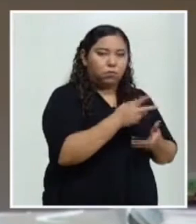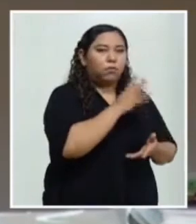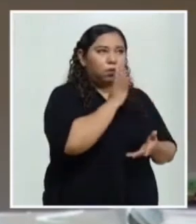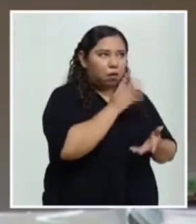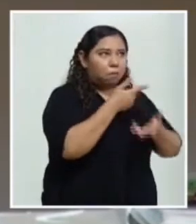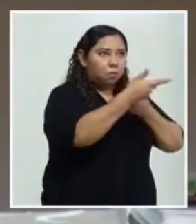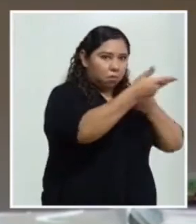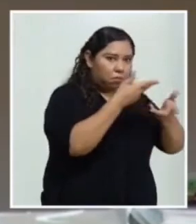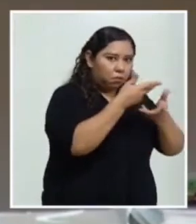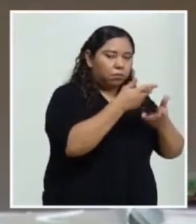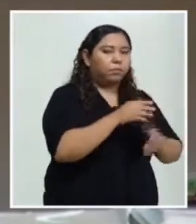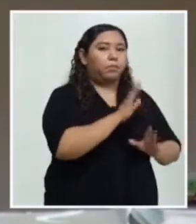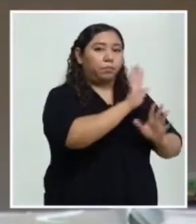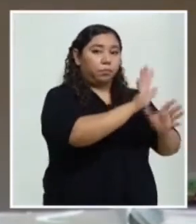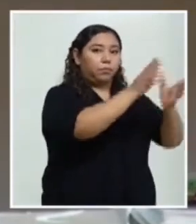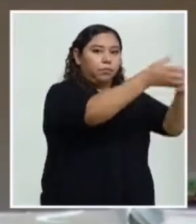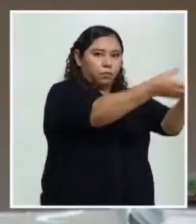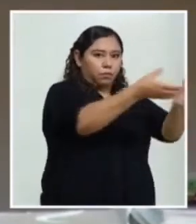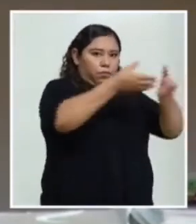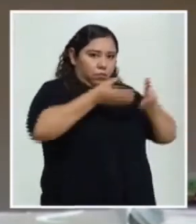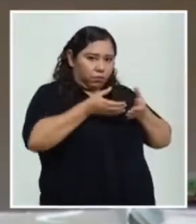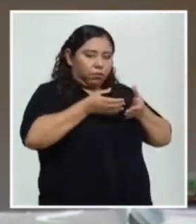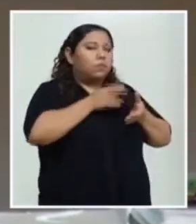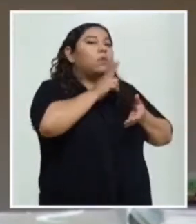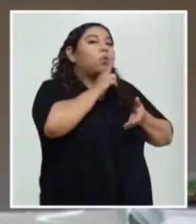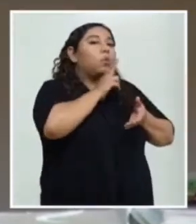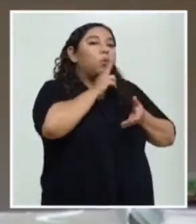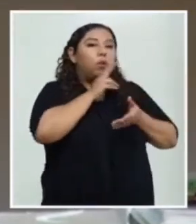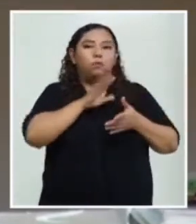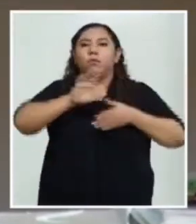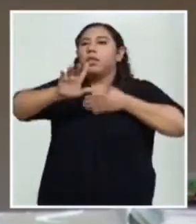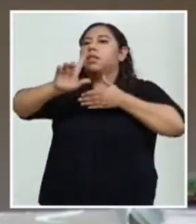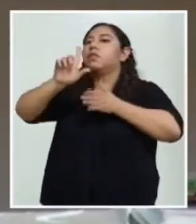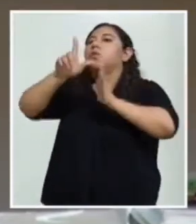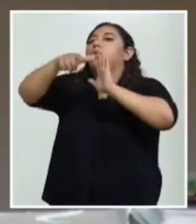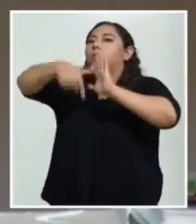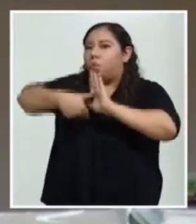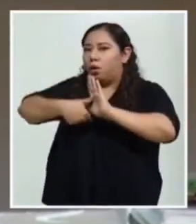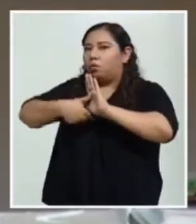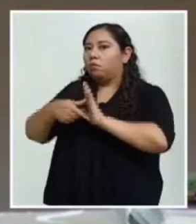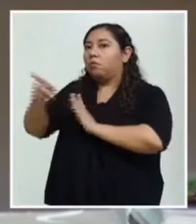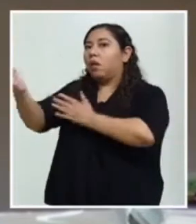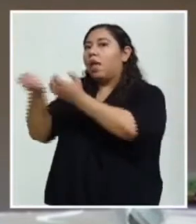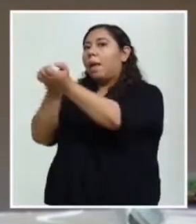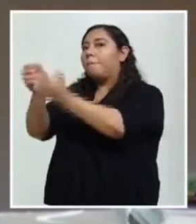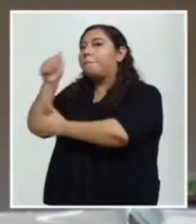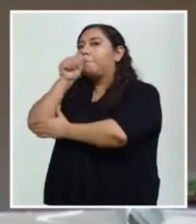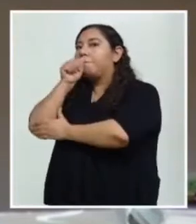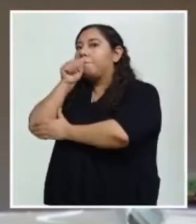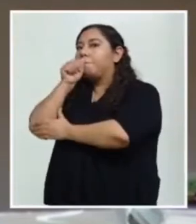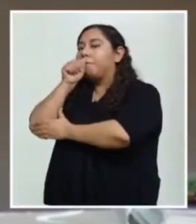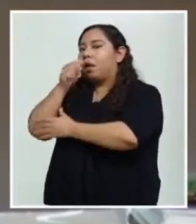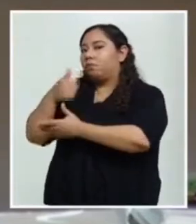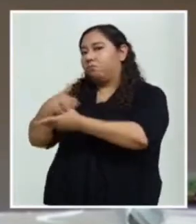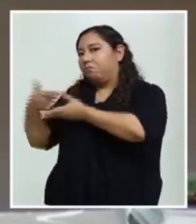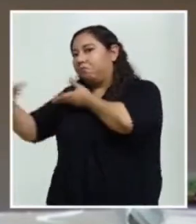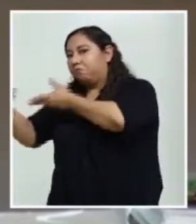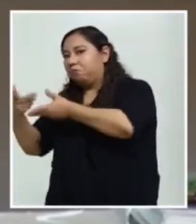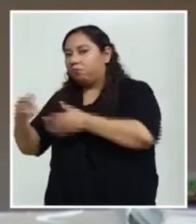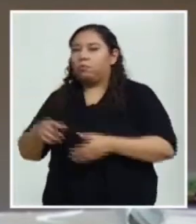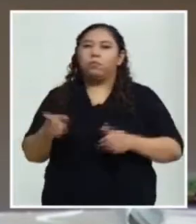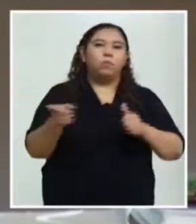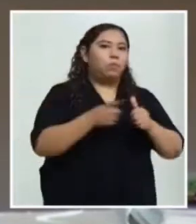negociación con la empresa privada, pero en este momento, repito, como política de las empresas, la negociación es